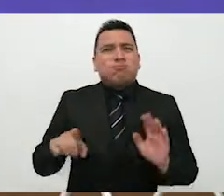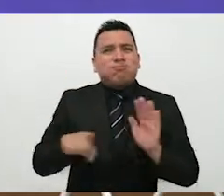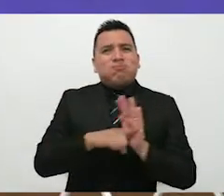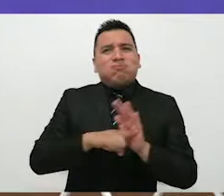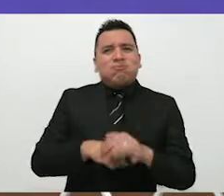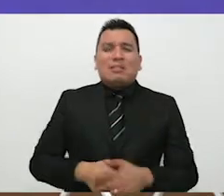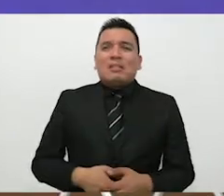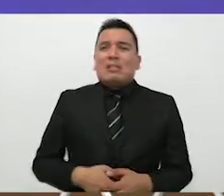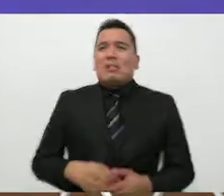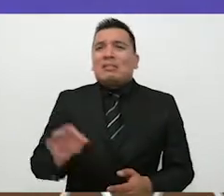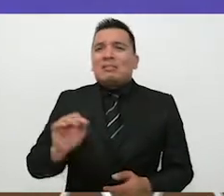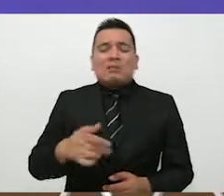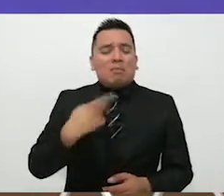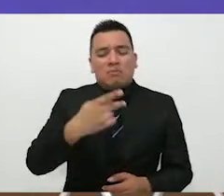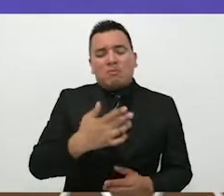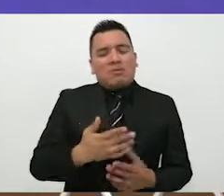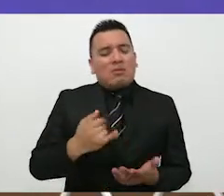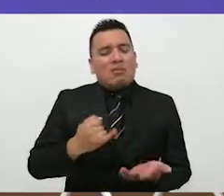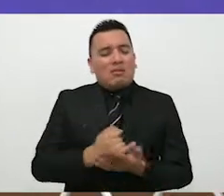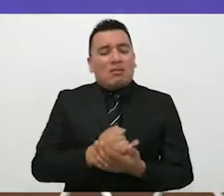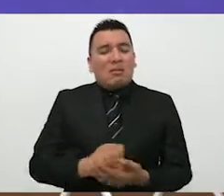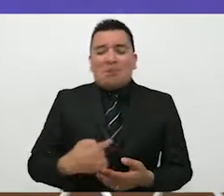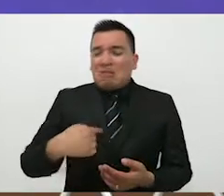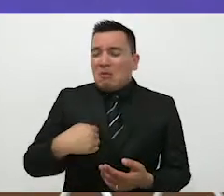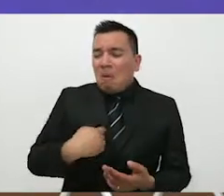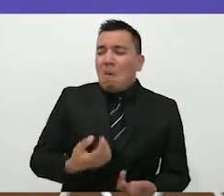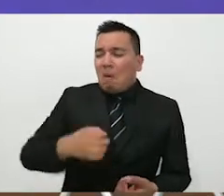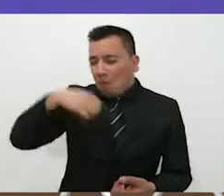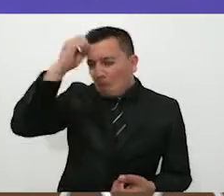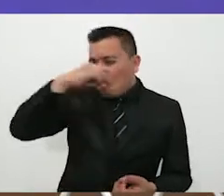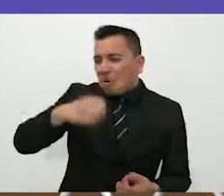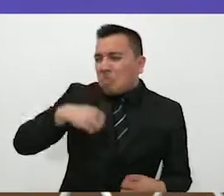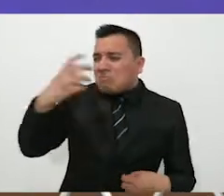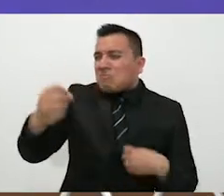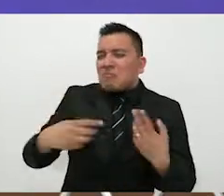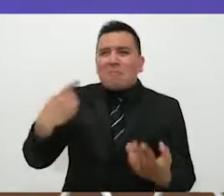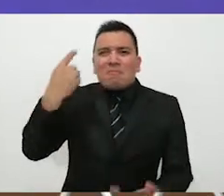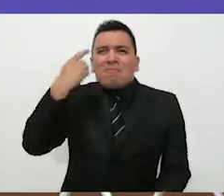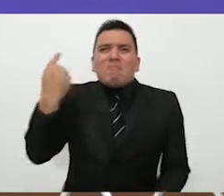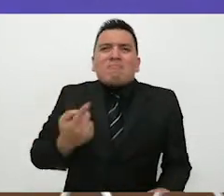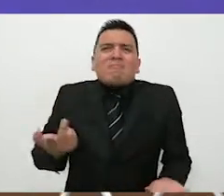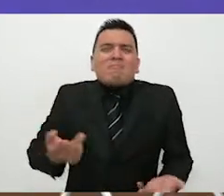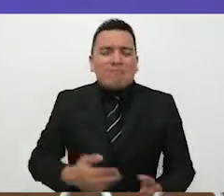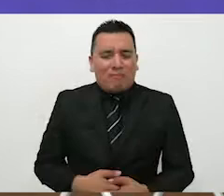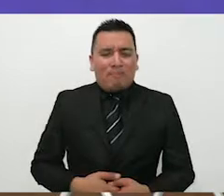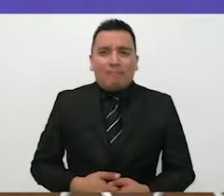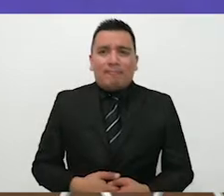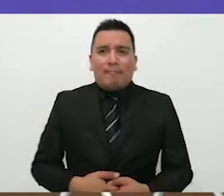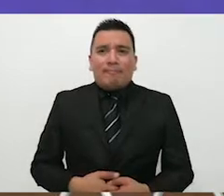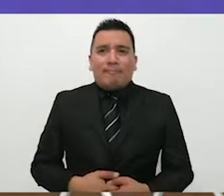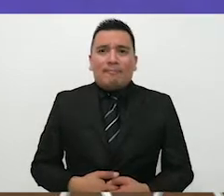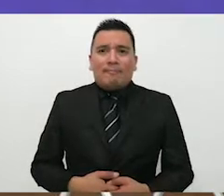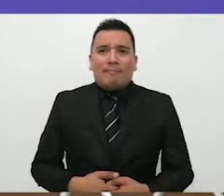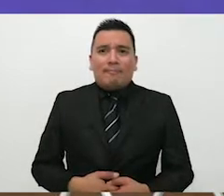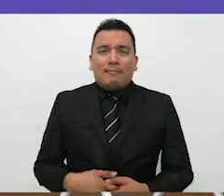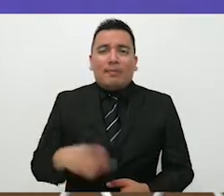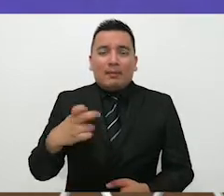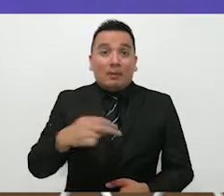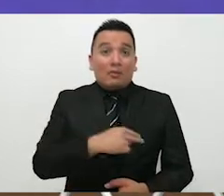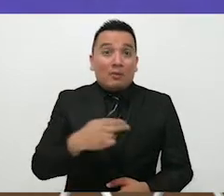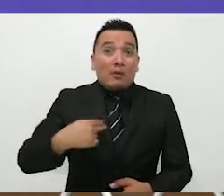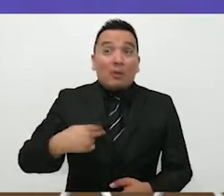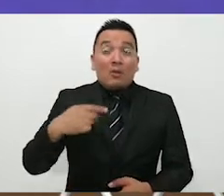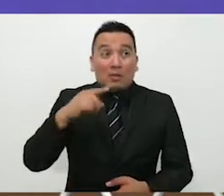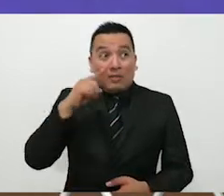que no importa que yo participe, a veces no me van a escuchar o no me van a escuchar. Y precisamente de los objetivos de los programas que